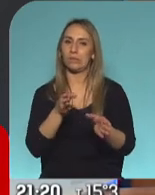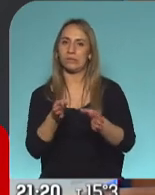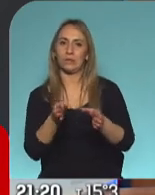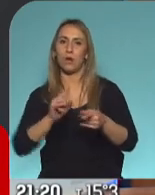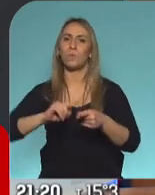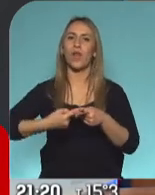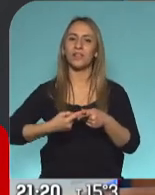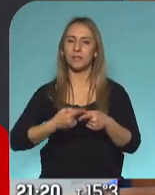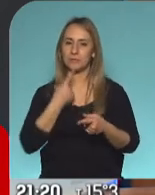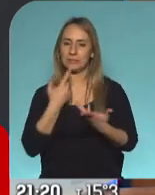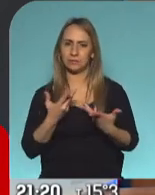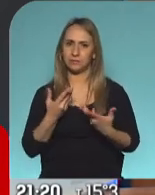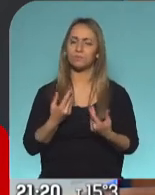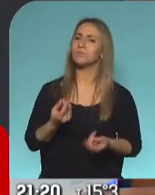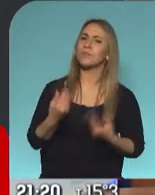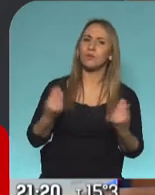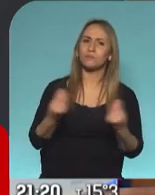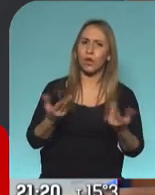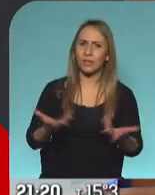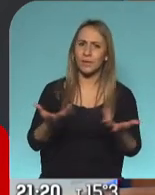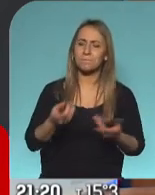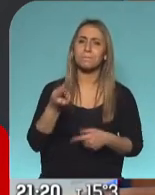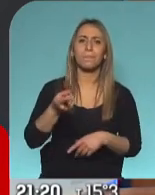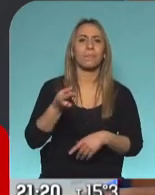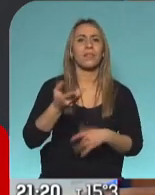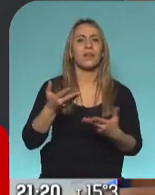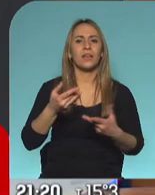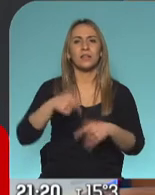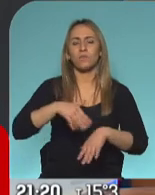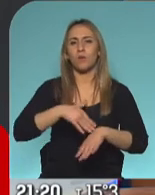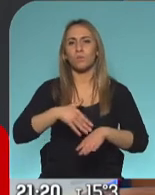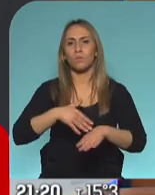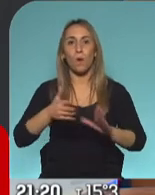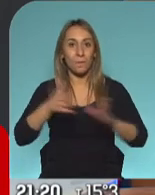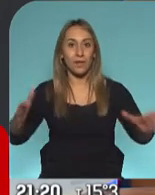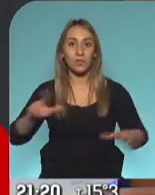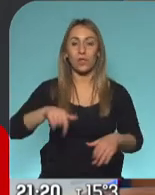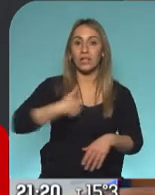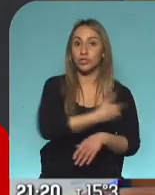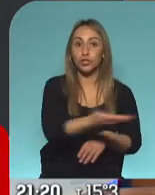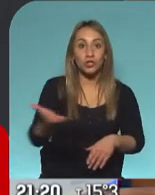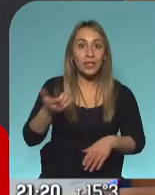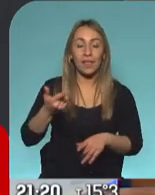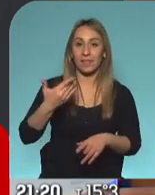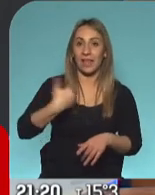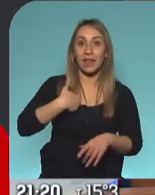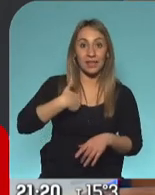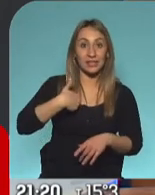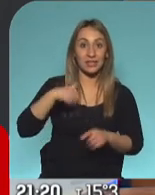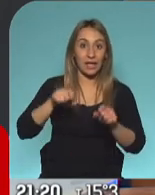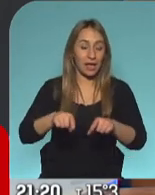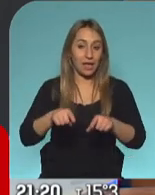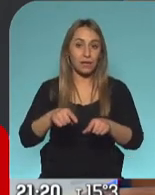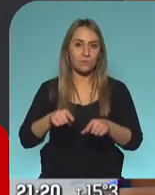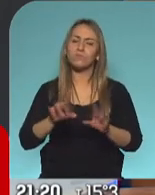¿por qué cuesta tanto, en esta sociedad, o en este contexto, de país, de Argentina, mantener, el diálogo,